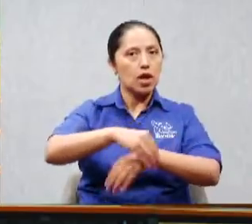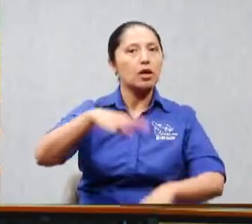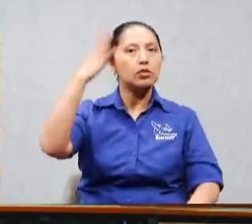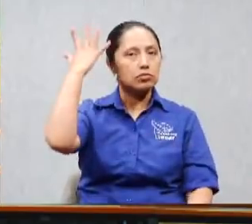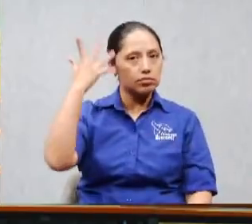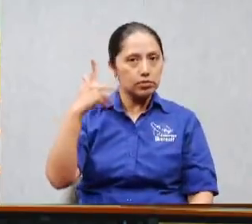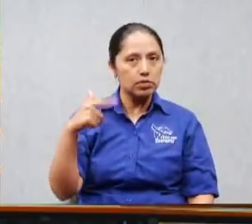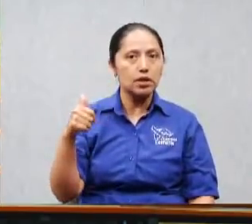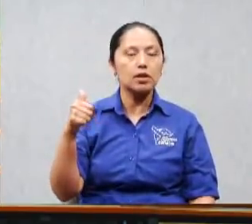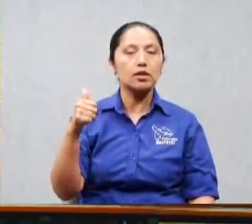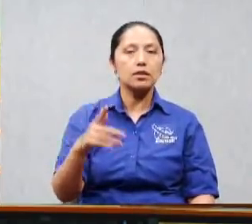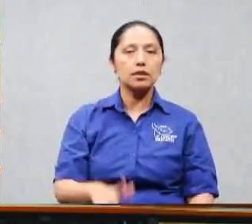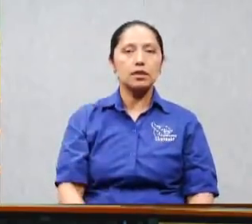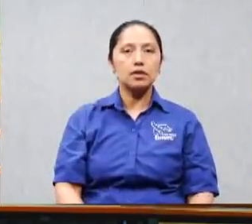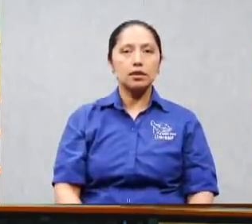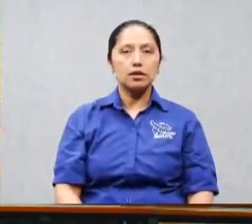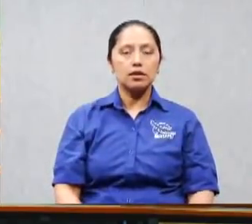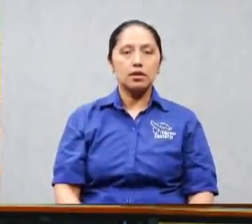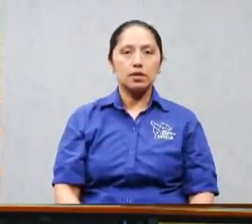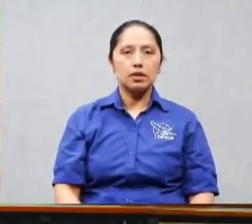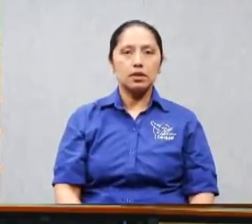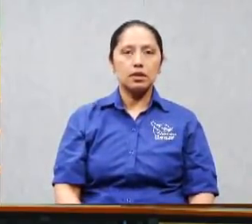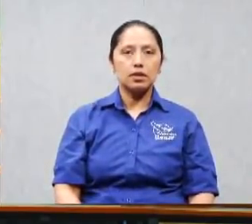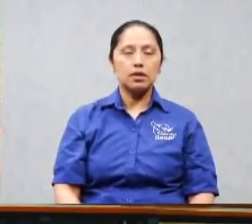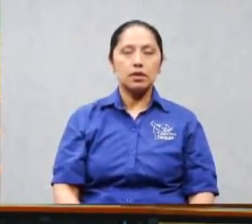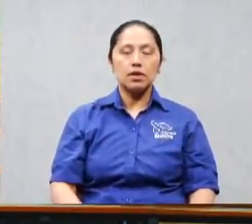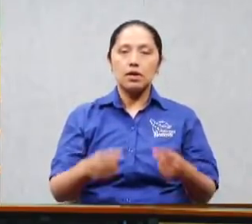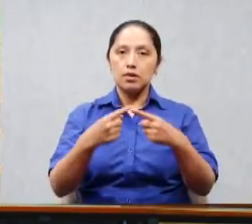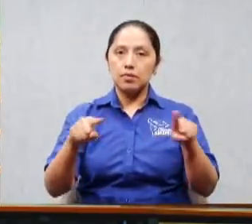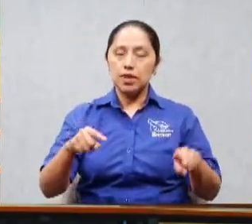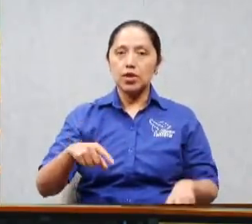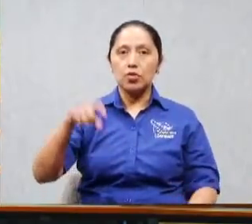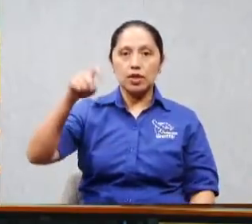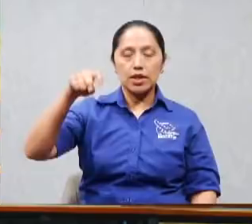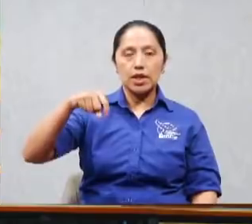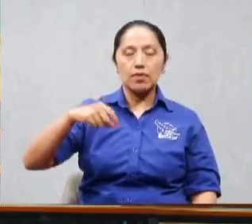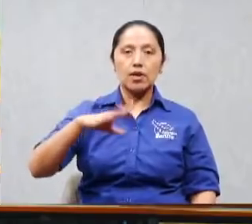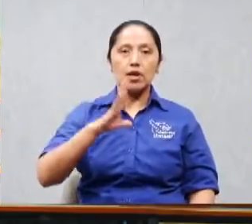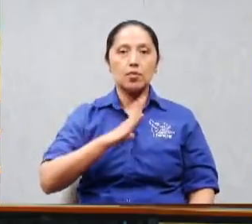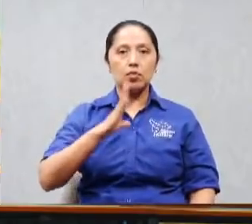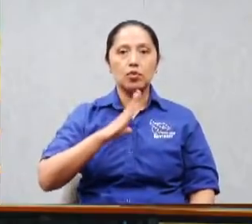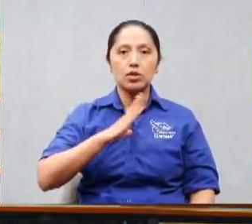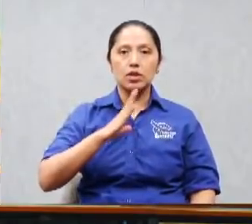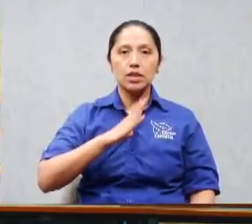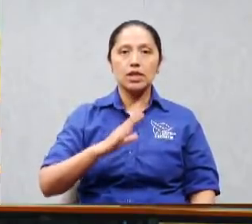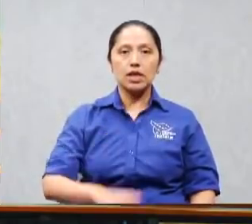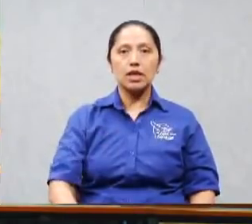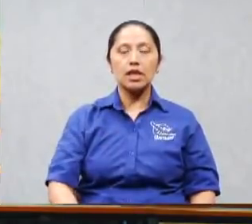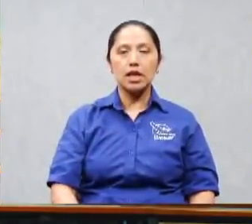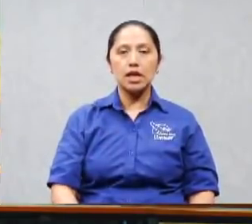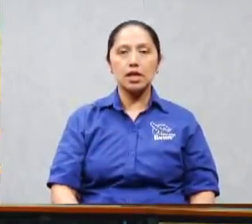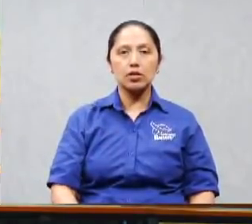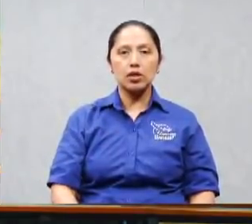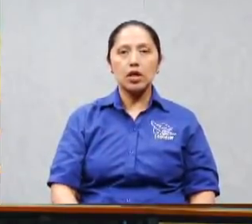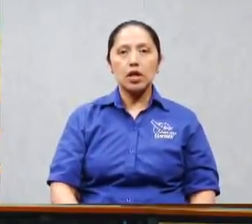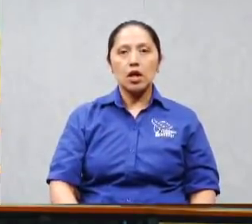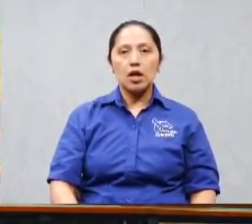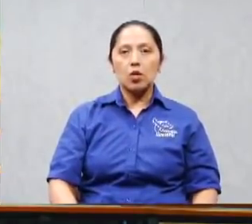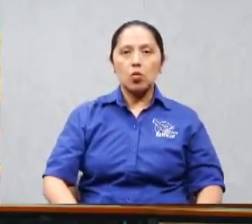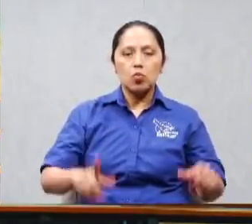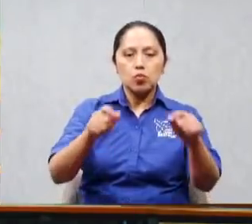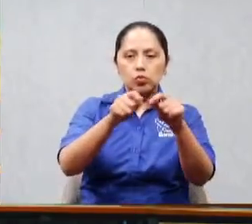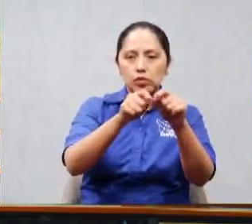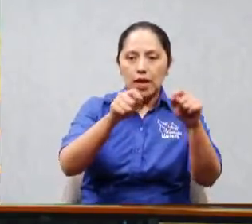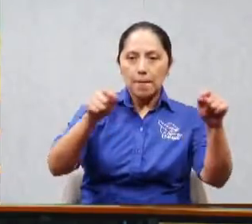pero lo que pasa es que tenemos que tener un parámetro adecuado hacia dónde los vamos a modificar. Pero no podemos de